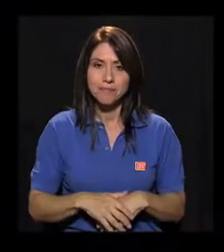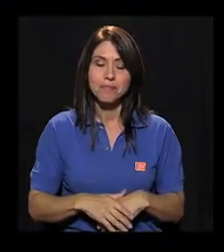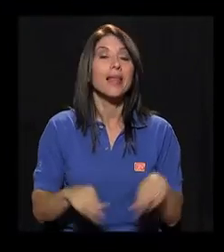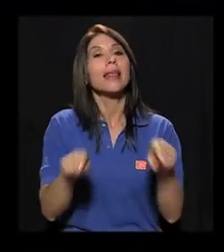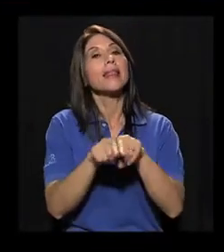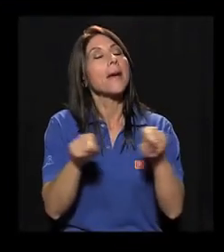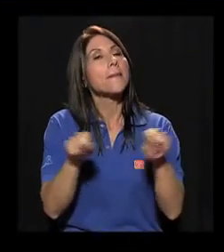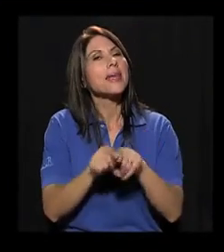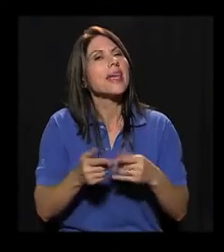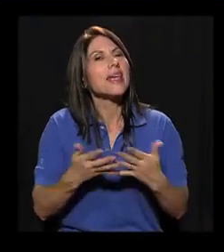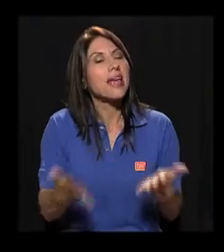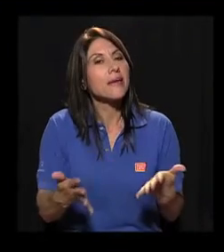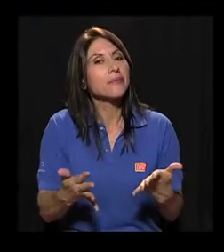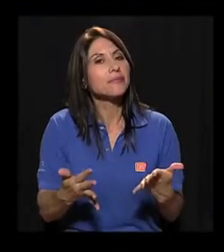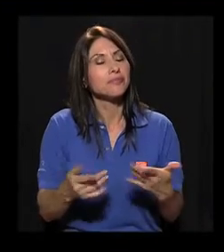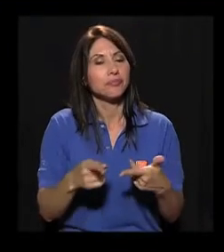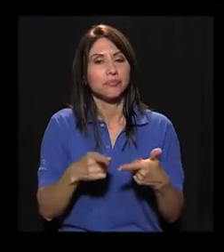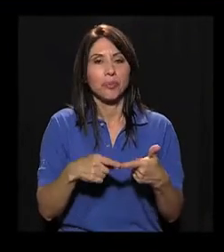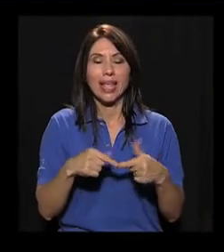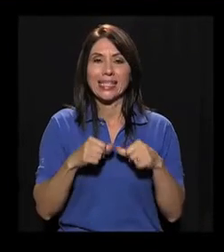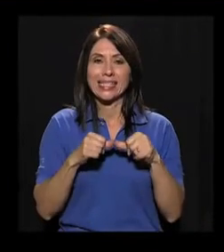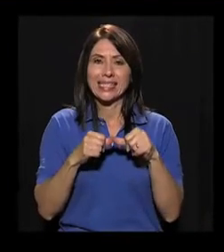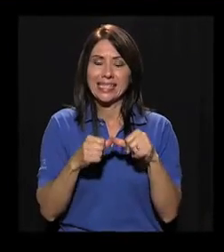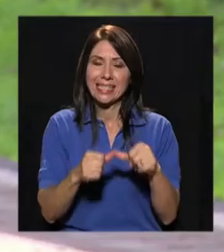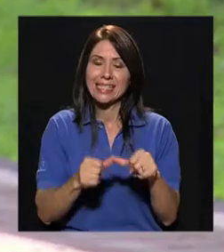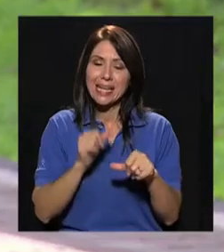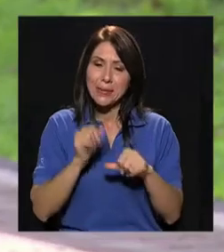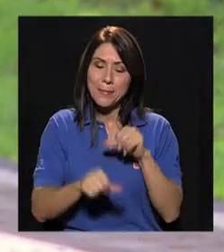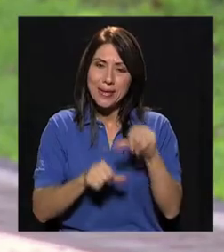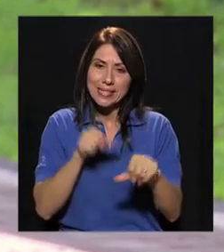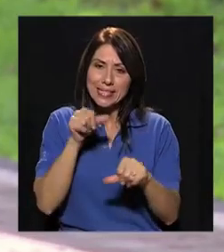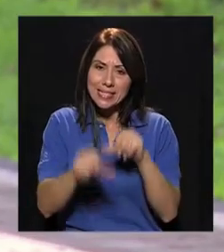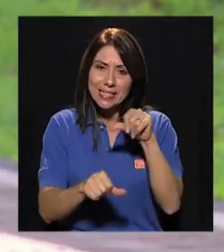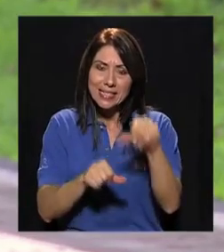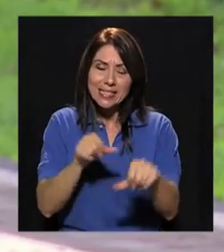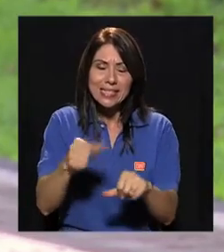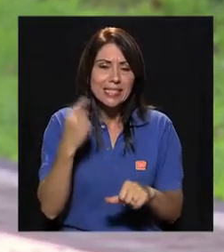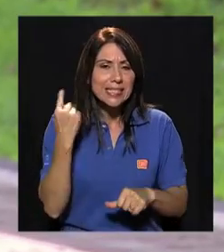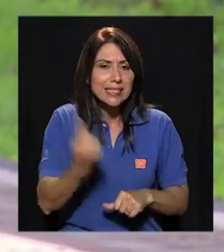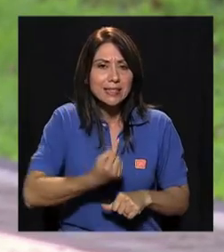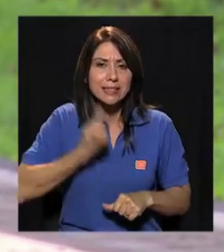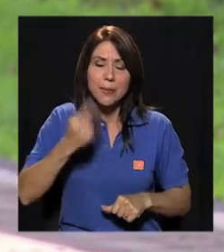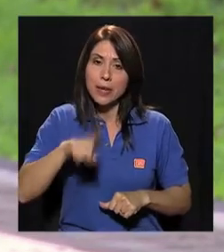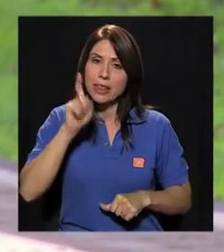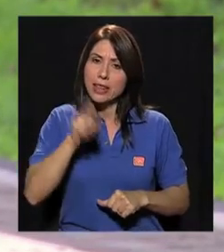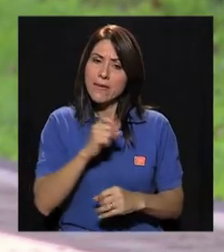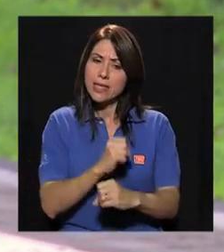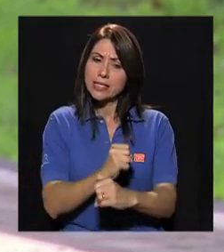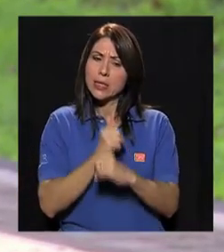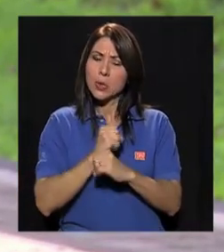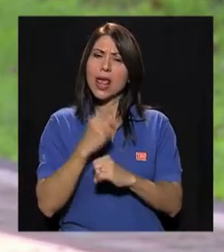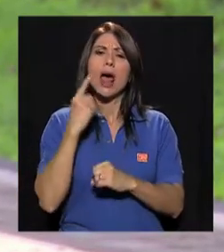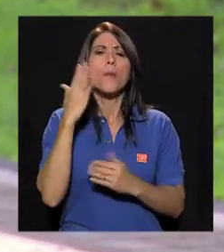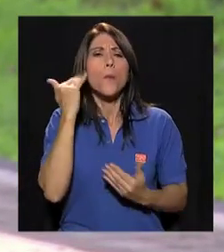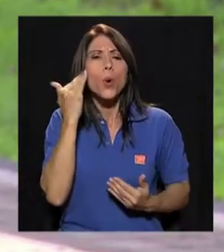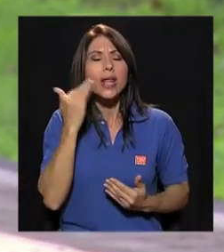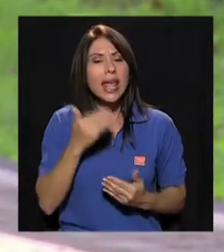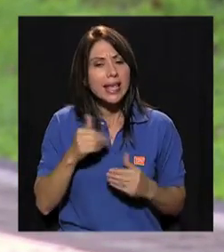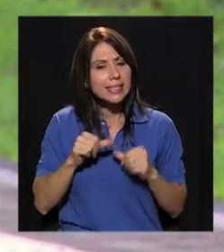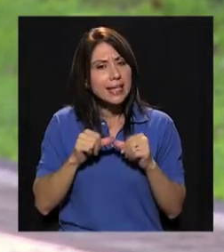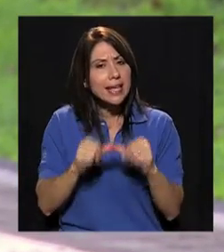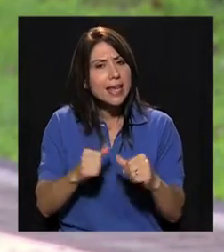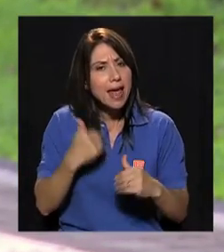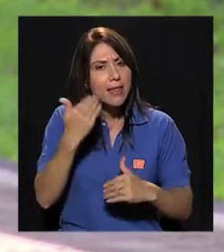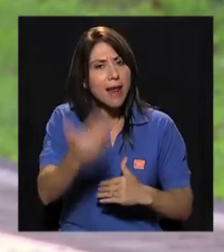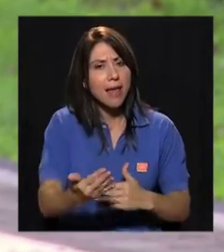que se da. Aparte también es ser persistentes. Siempre tenemos que ser luchadores, tener una convicción por qué